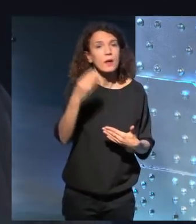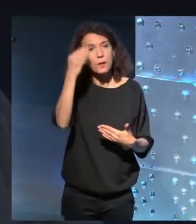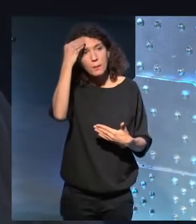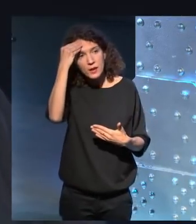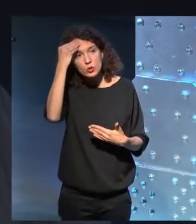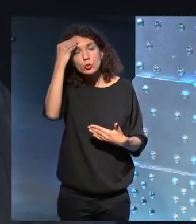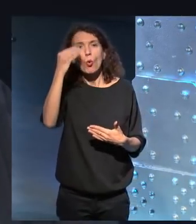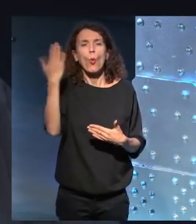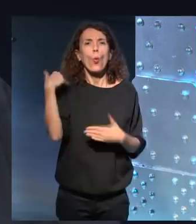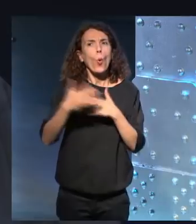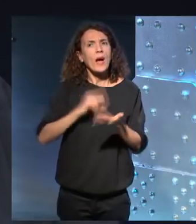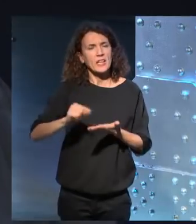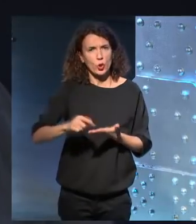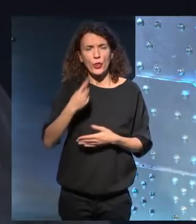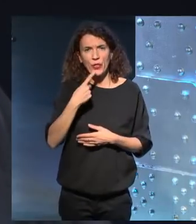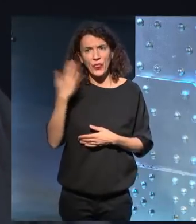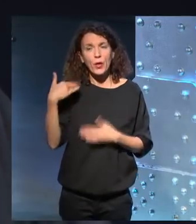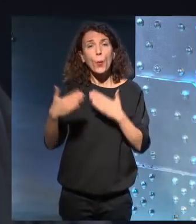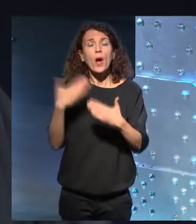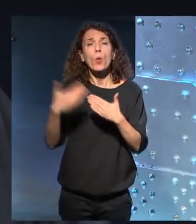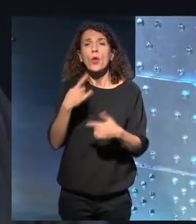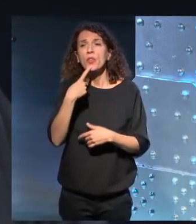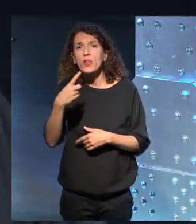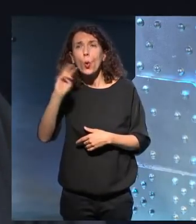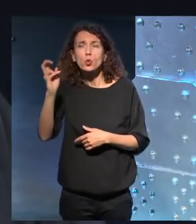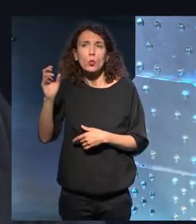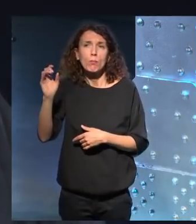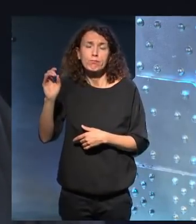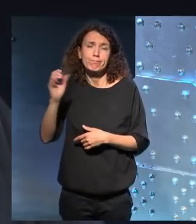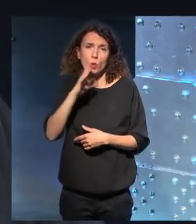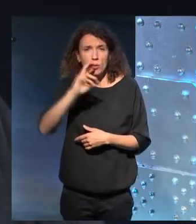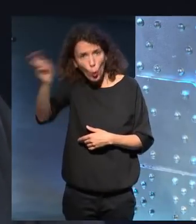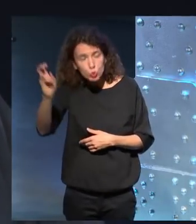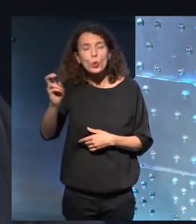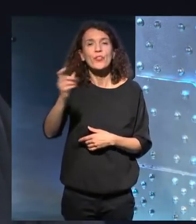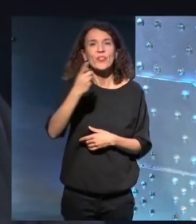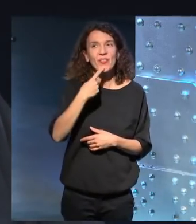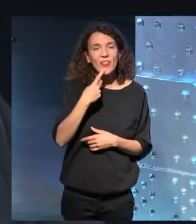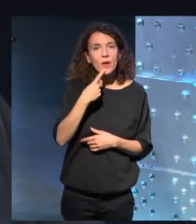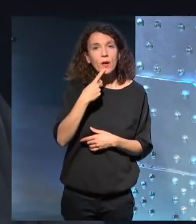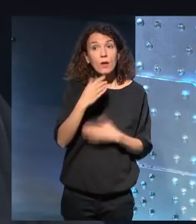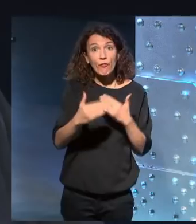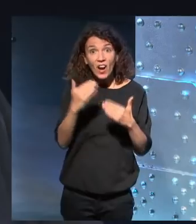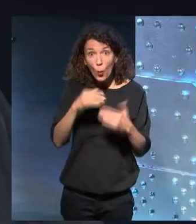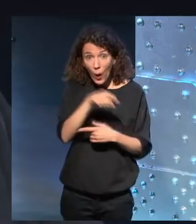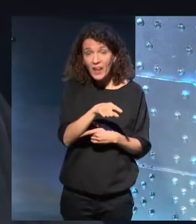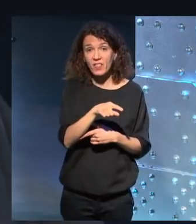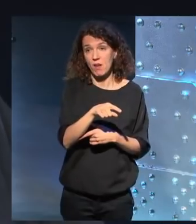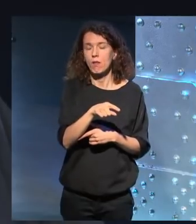Roland Barthes lo dijo o lo dijo por otro motivo, pero me parece que es que la